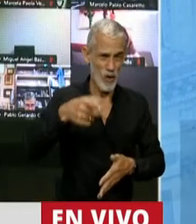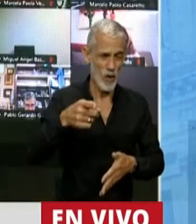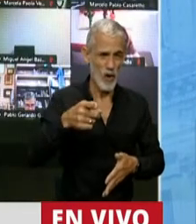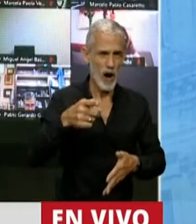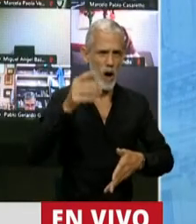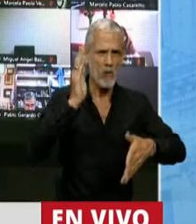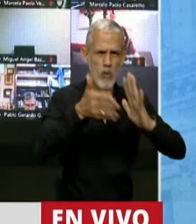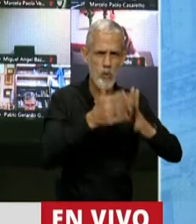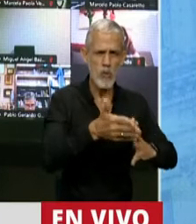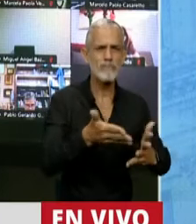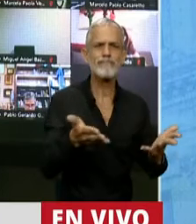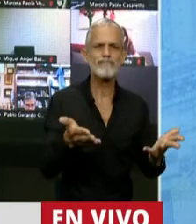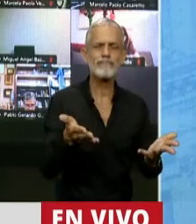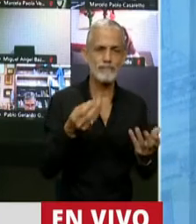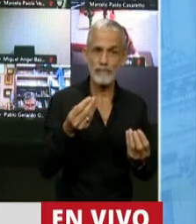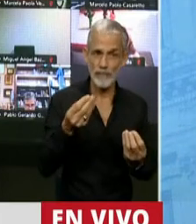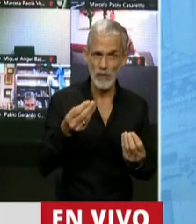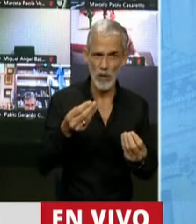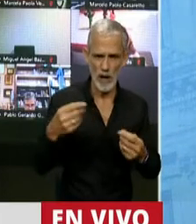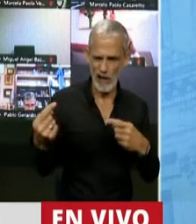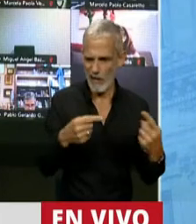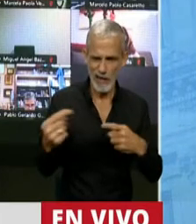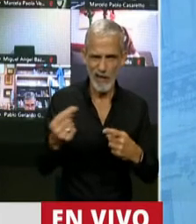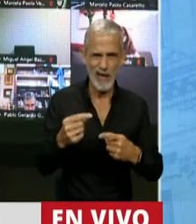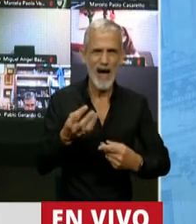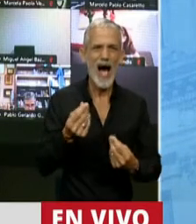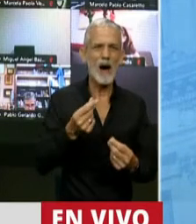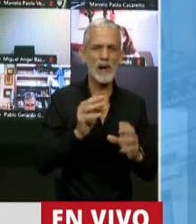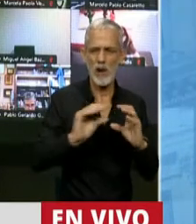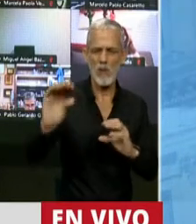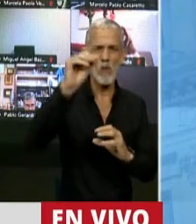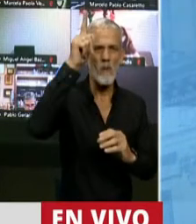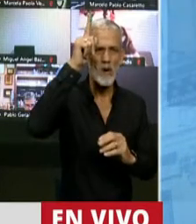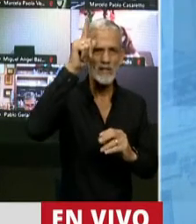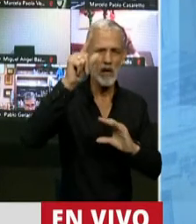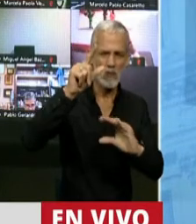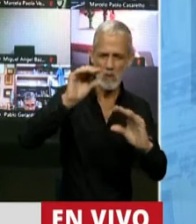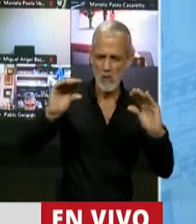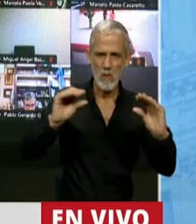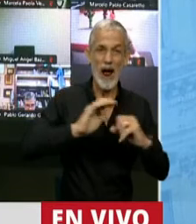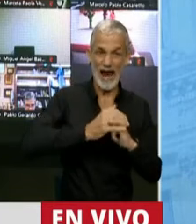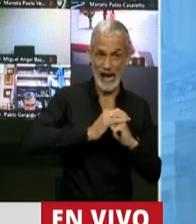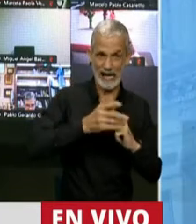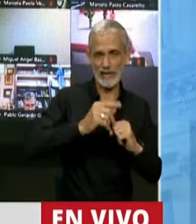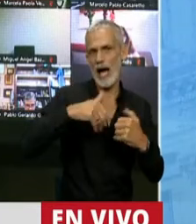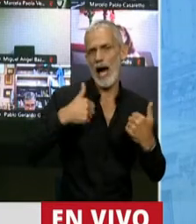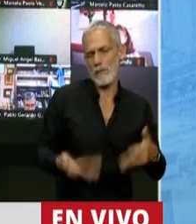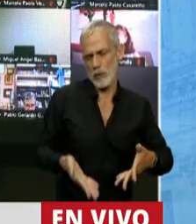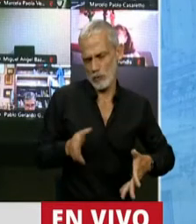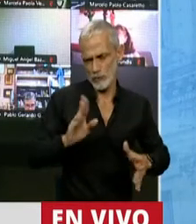¿Y por qué esto? ¿Por qué esta disputa por los recursos para las distintas policías? Porque tanto Larreta, que aprovechó